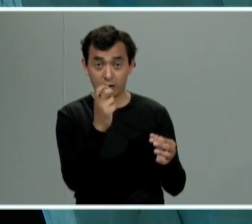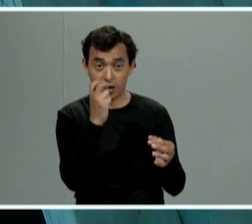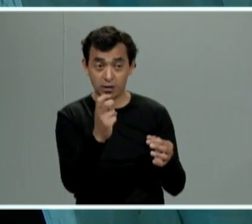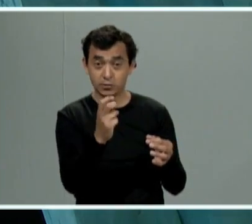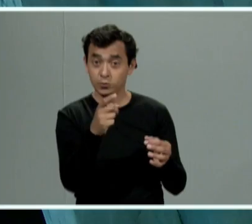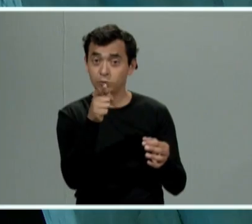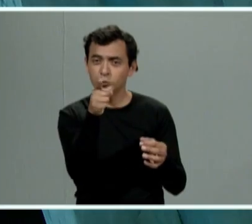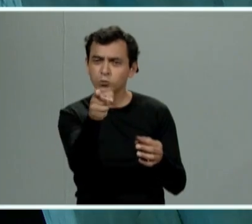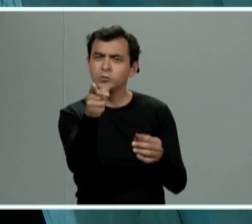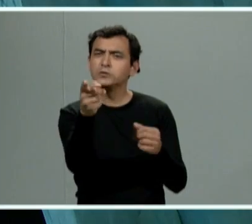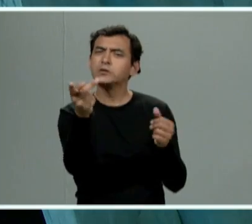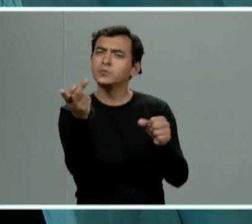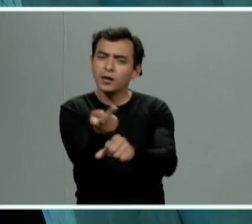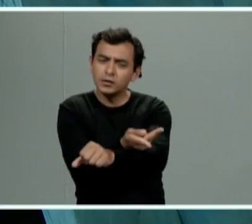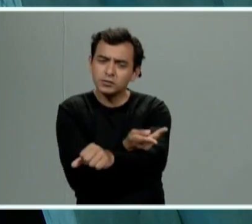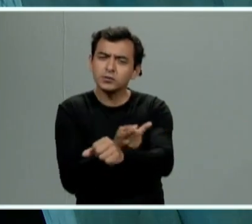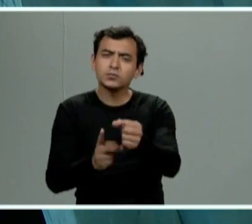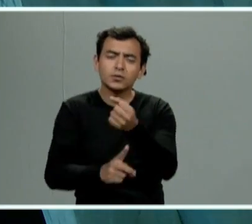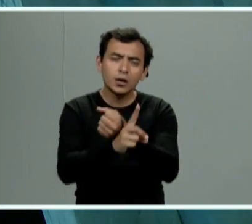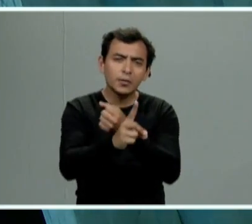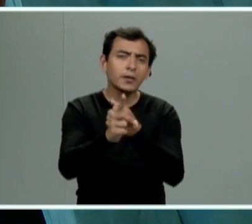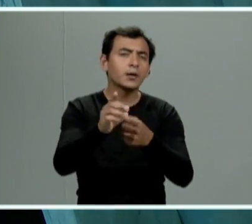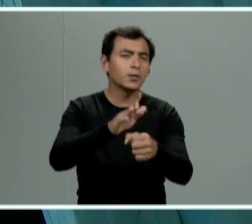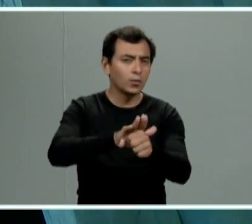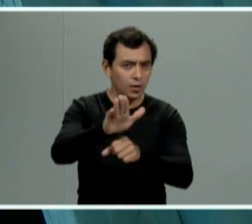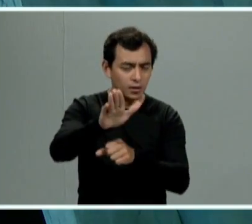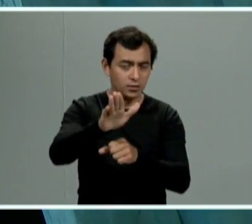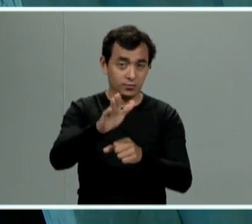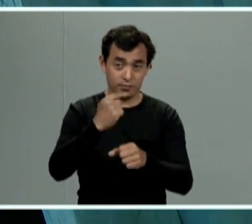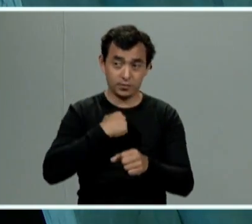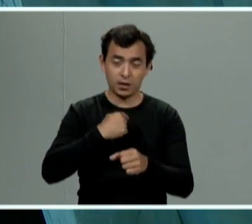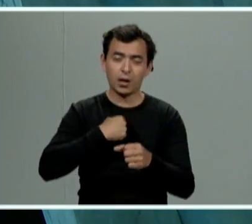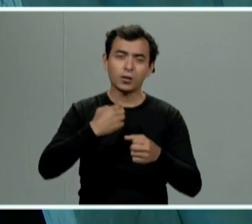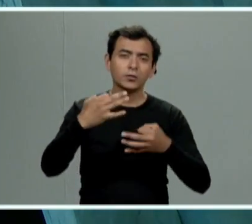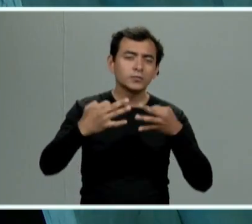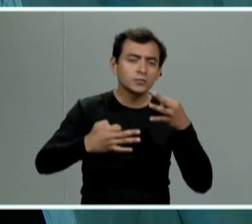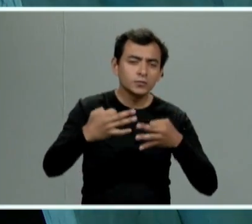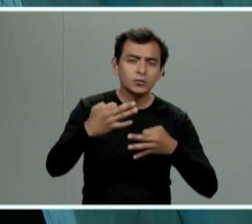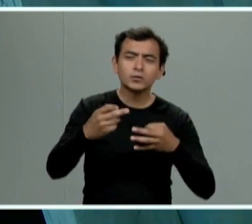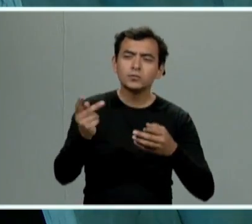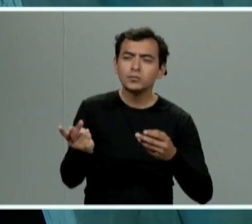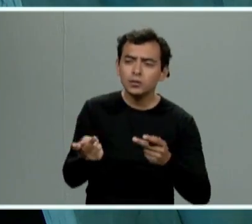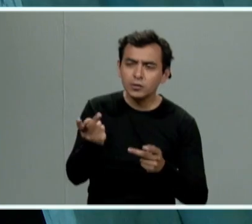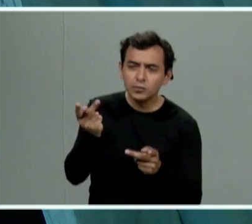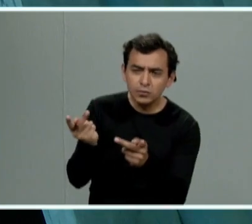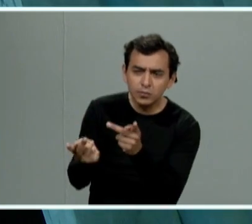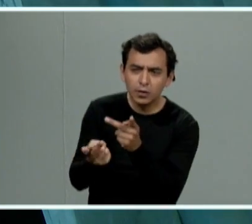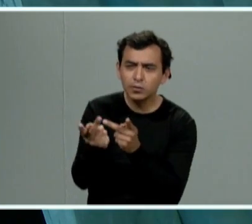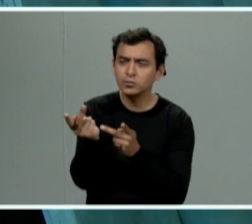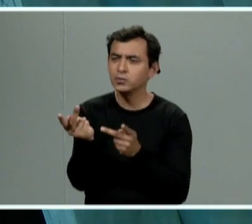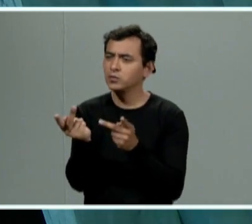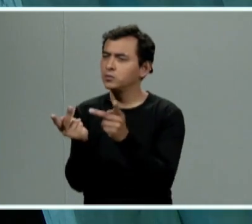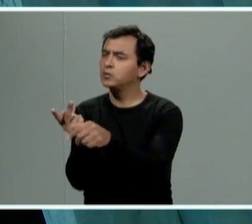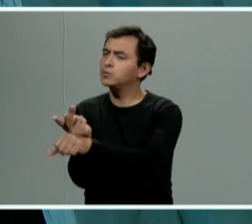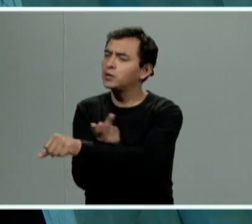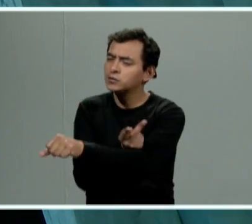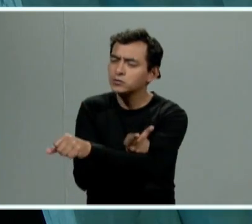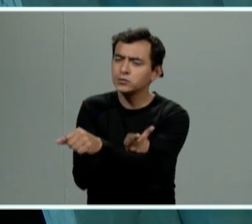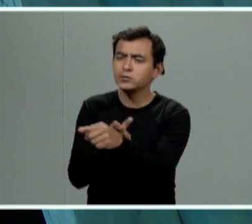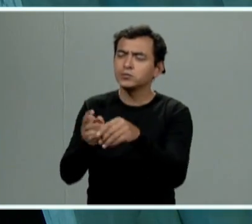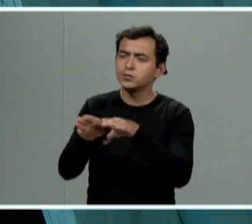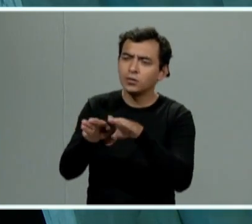fiscales y técnicos en derecho que somos nosotros vamos realizando esa entrevista hacia la víctima nosotros ya tenemos